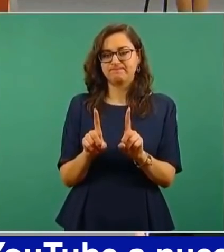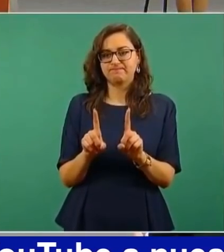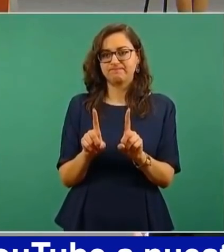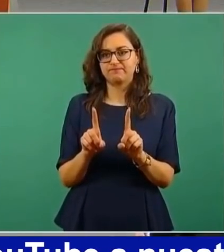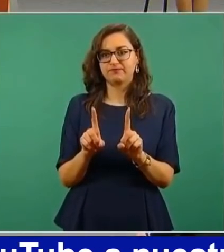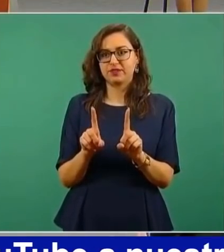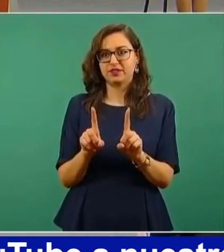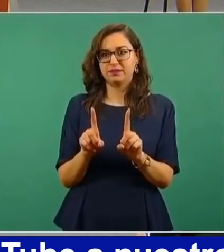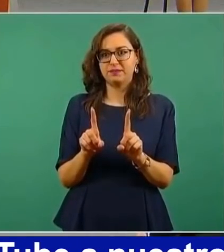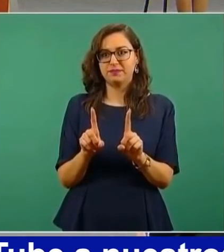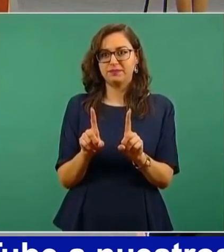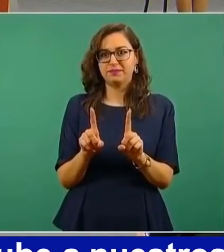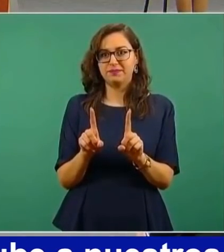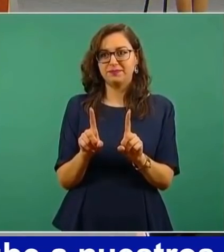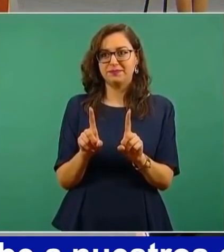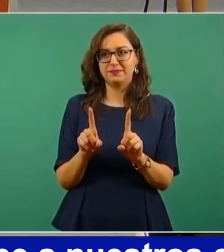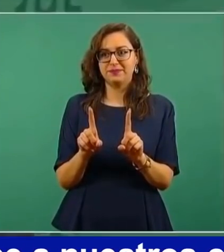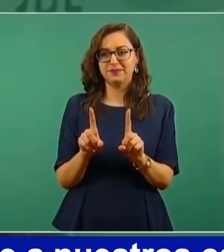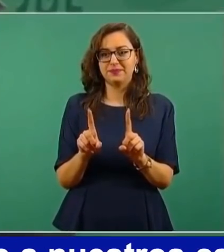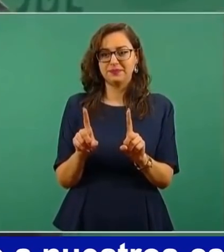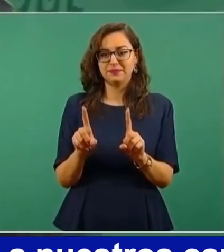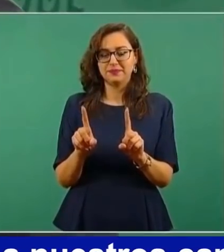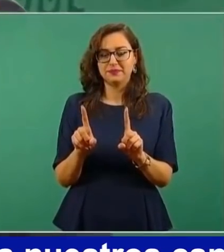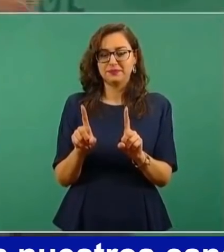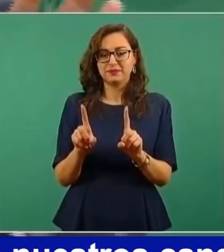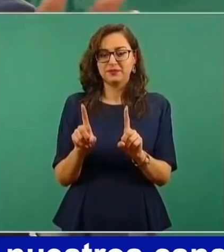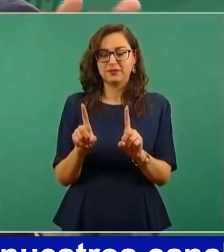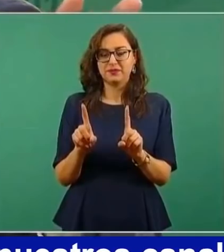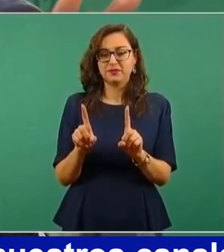y dice Moreira